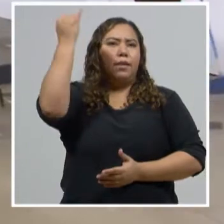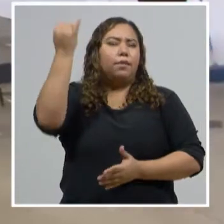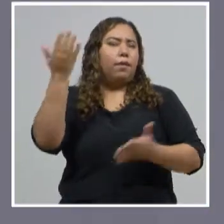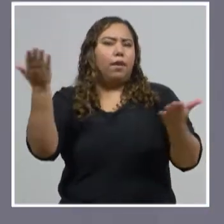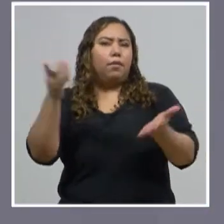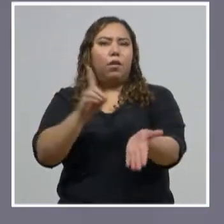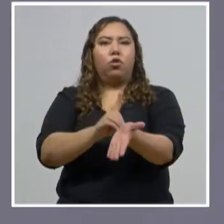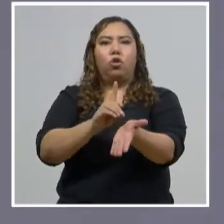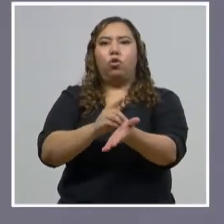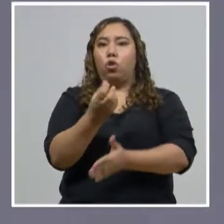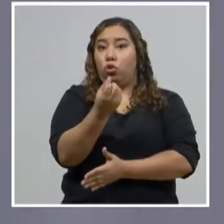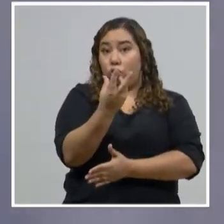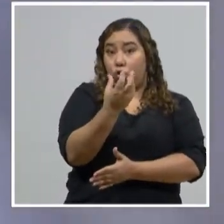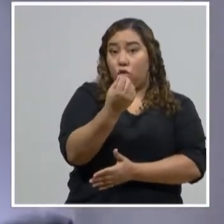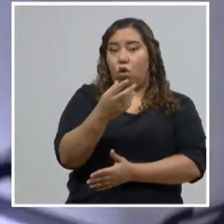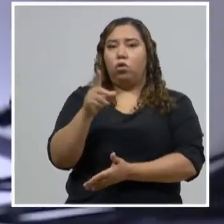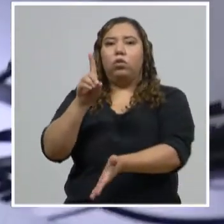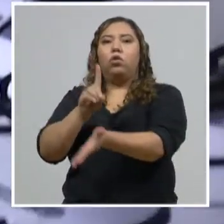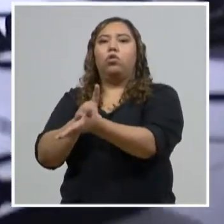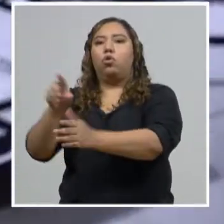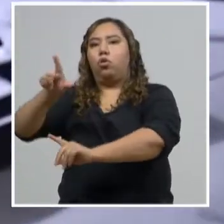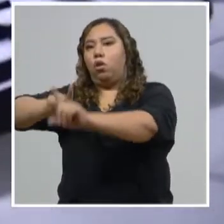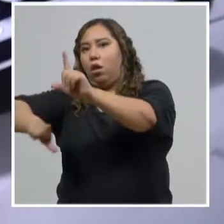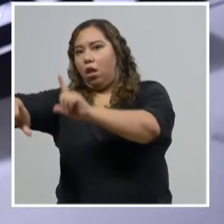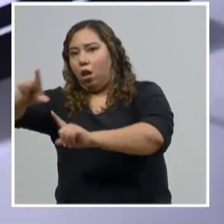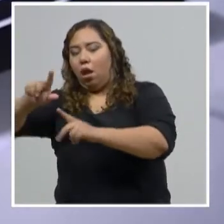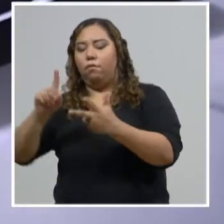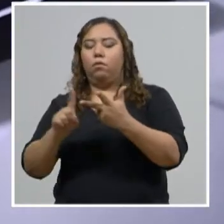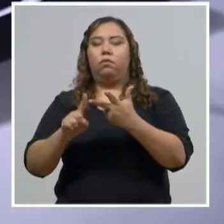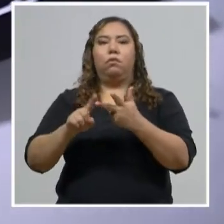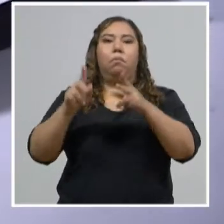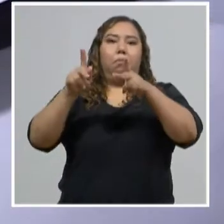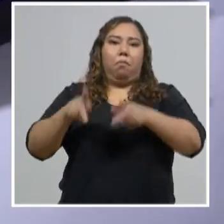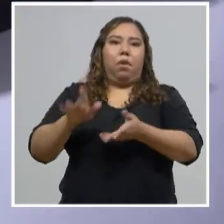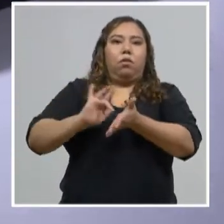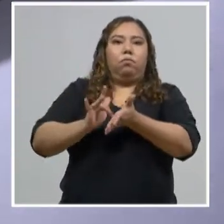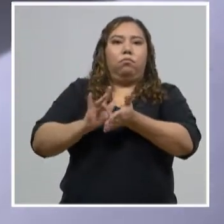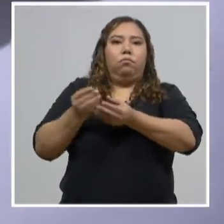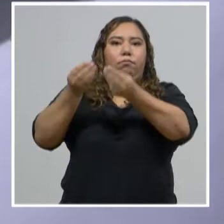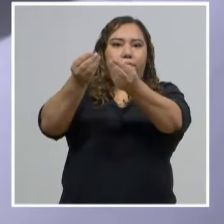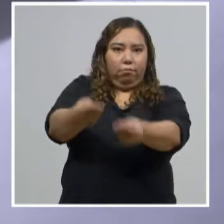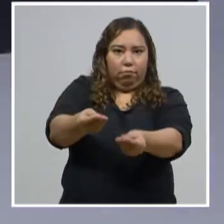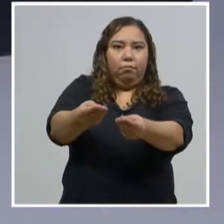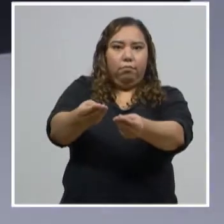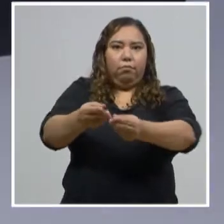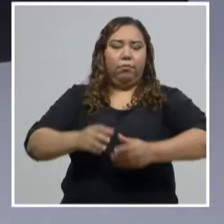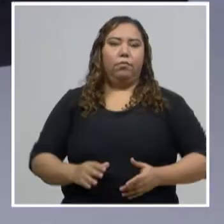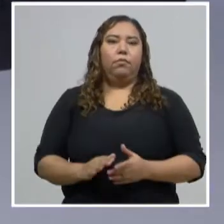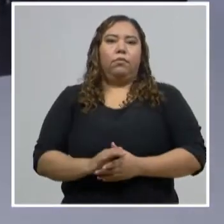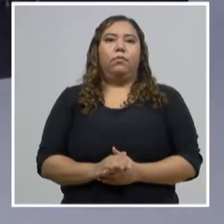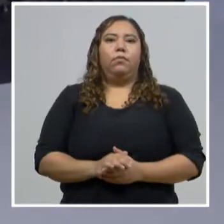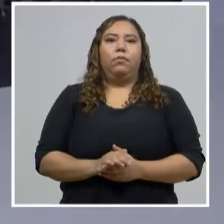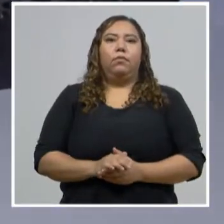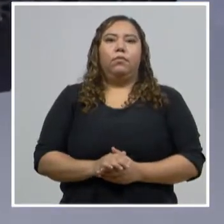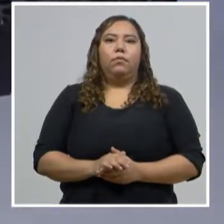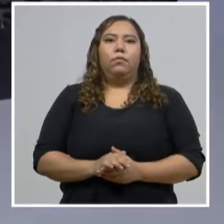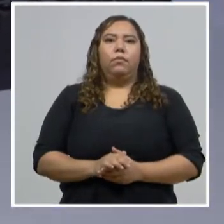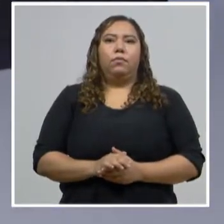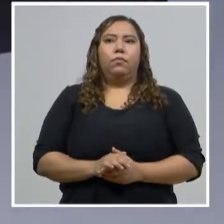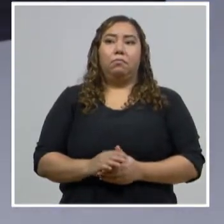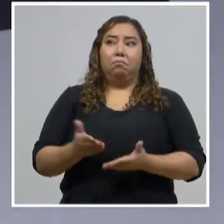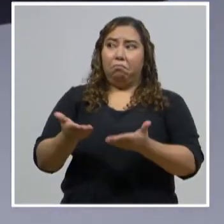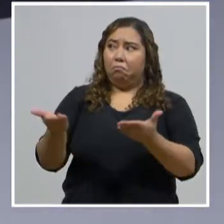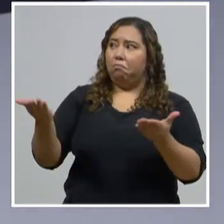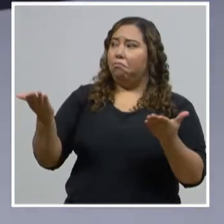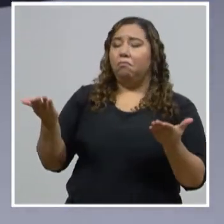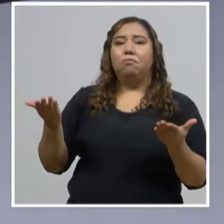tener laboratoristas, tener farmacia y todo lo que se requiere para la atención, al igual que en los otros centros de triaje. Y de esta manera